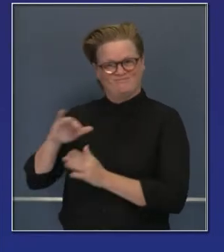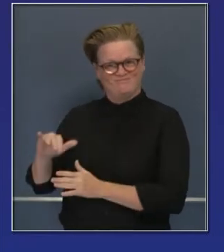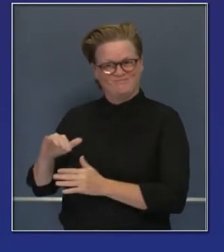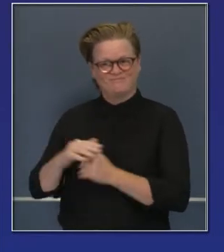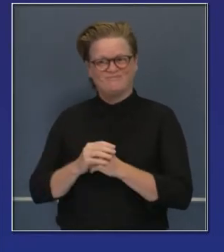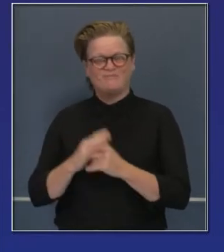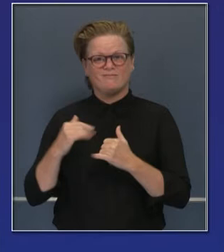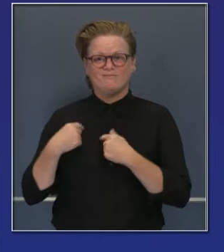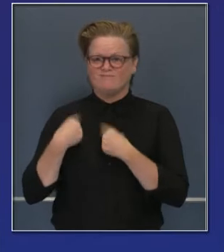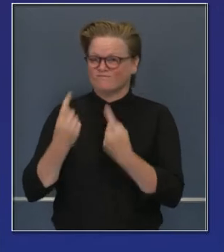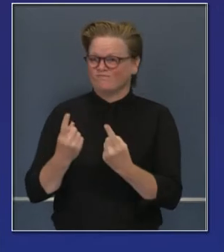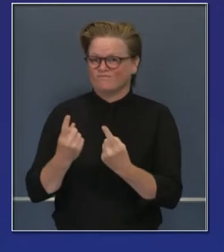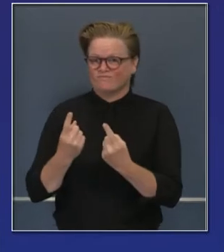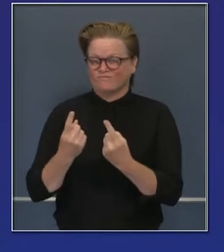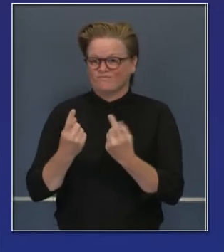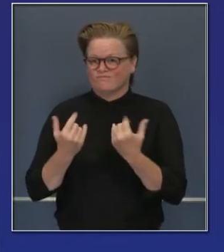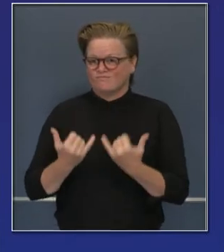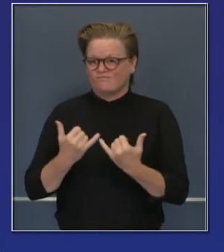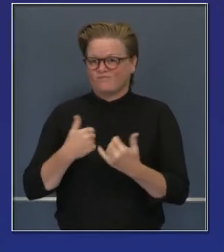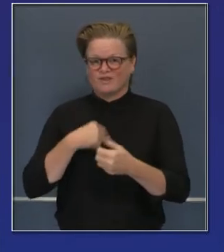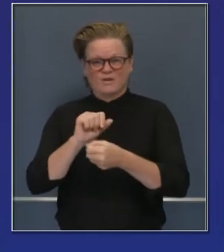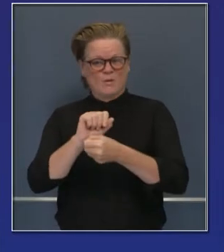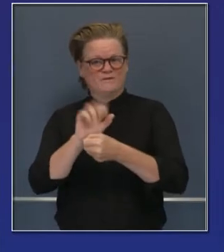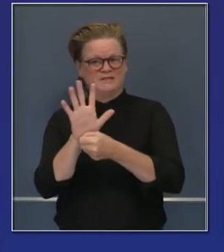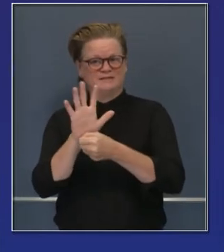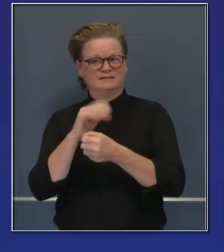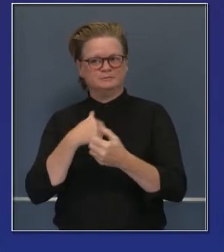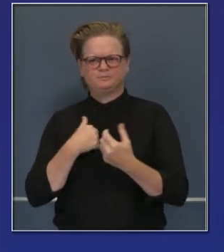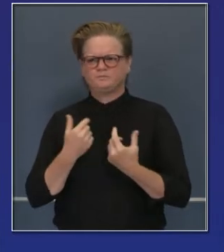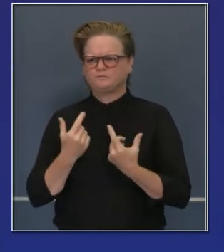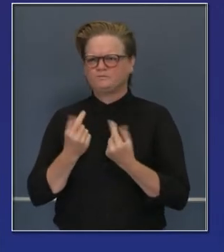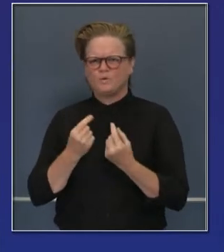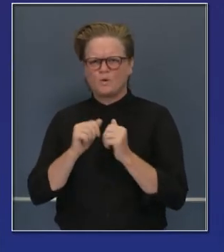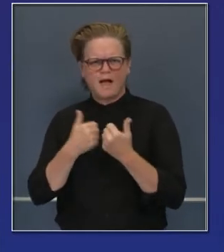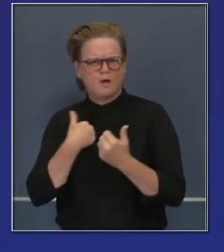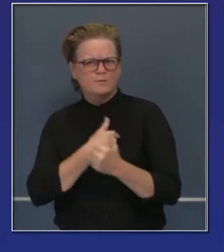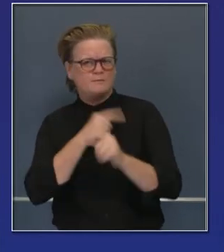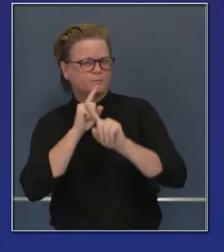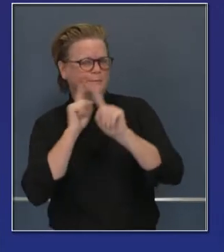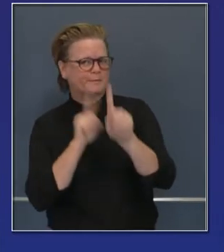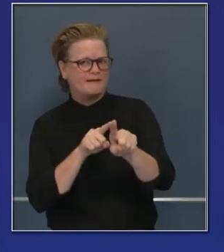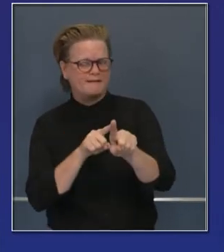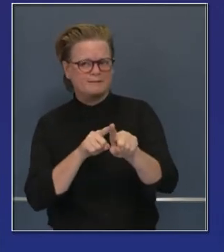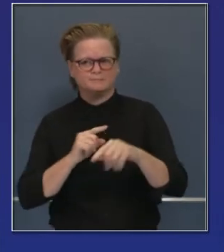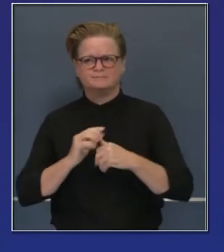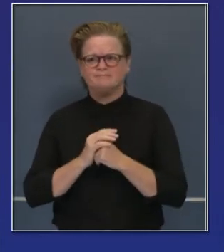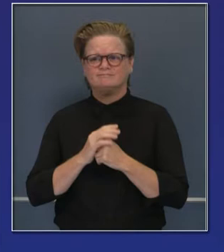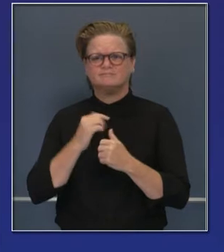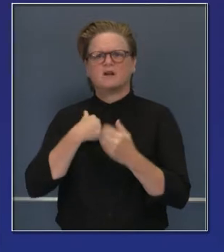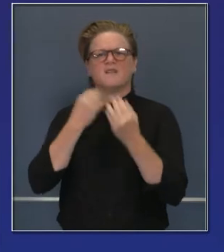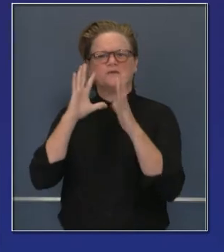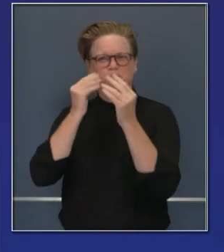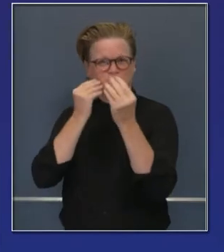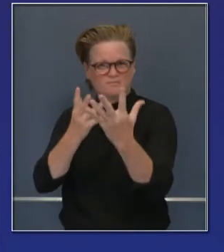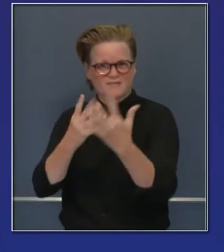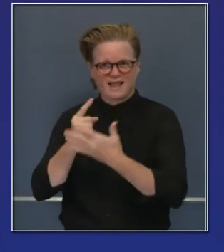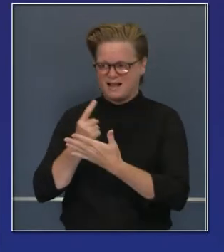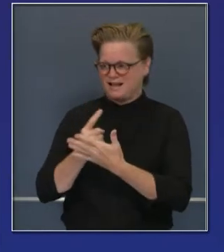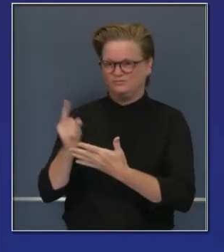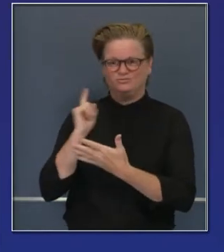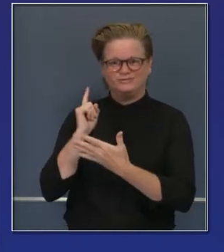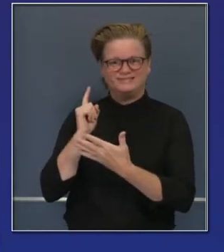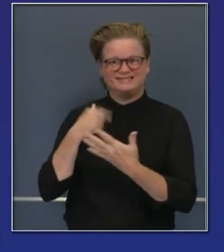tanto sobre las últimas semanas en relación a nuestra respuesta de COVID. La semana pasada les trajimos